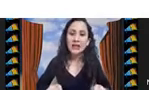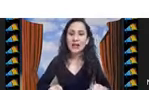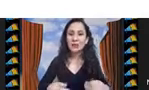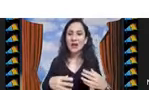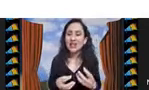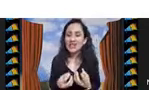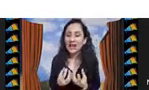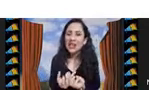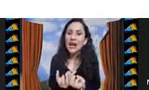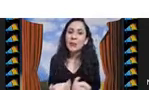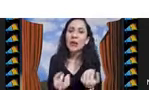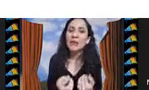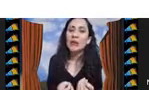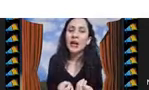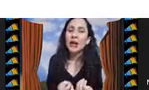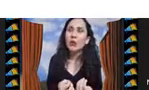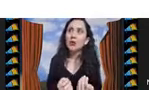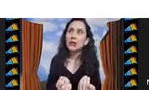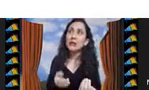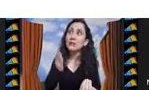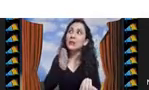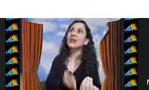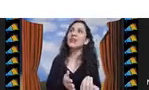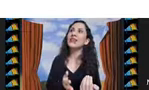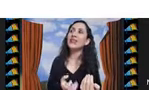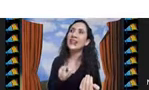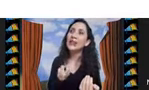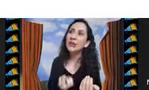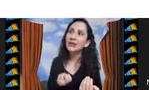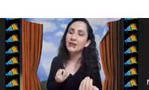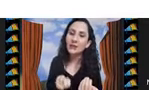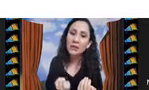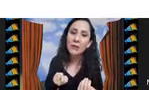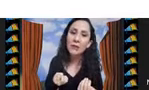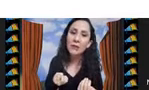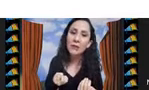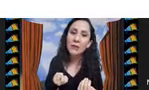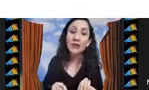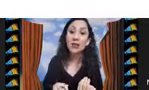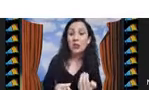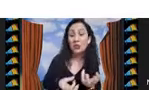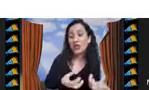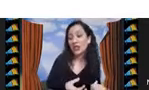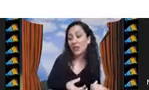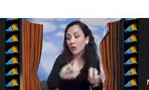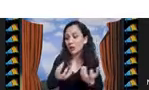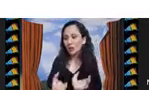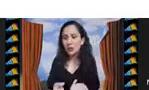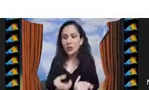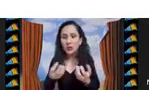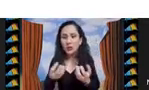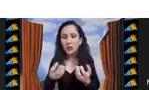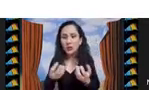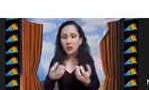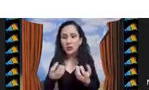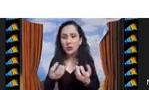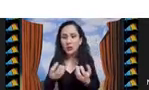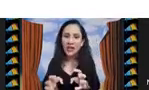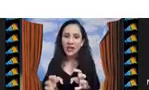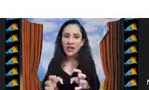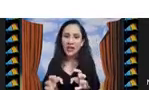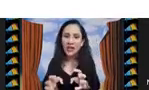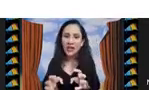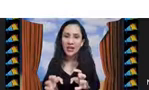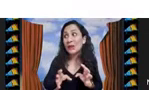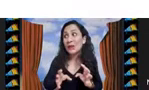características para ya quedarme al final con esas medidas que realmente sí me van a permitir obtener conocimiento obtener